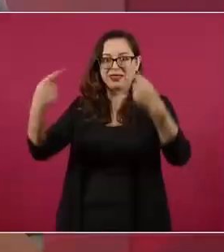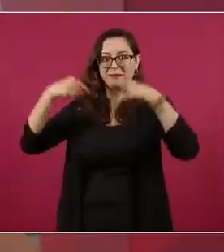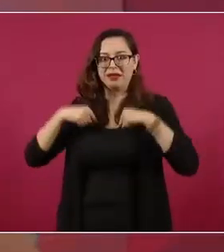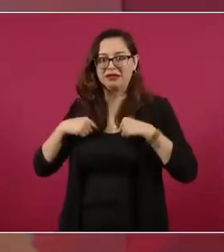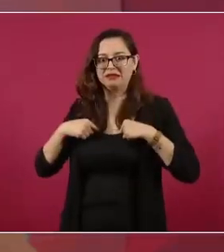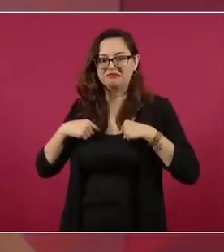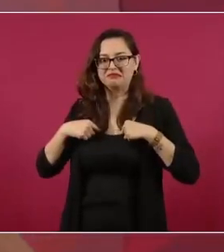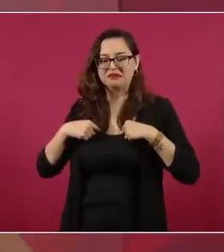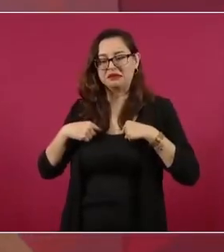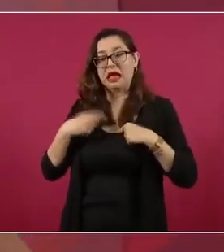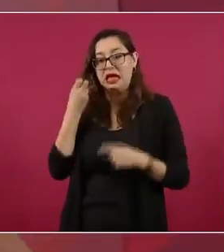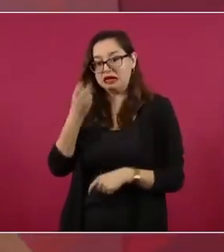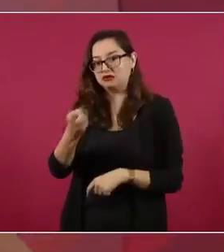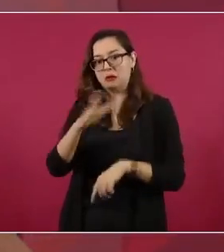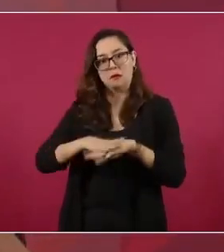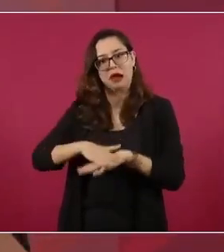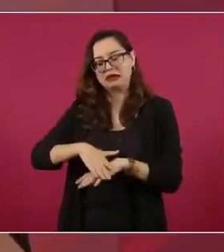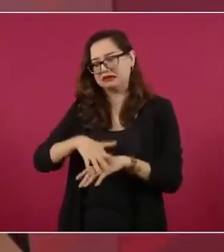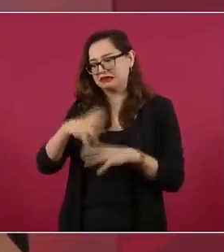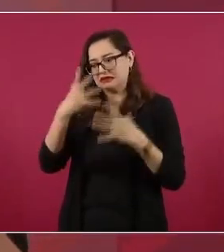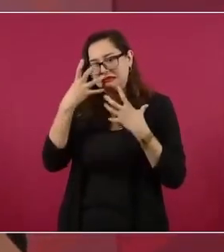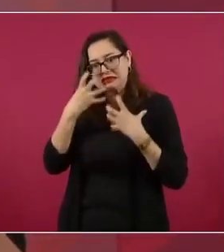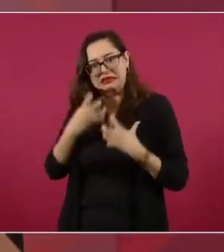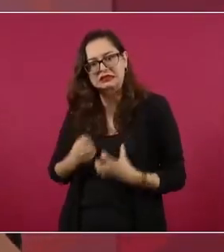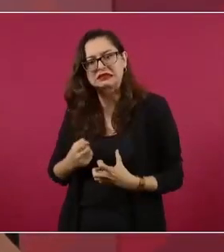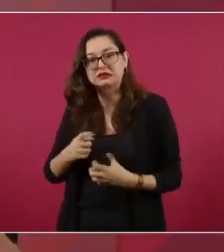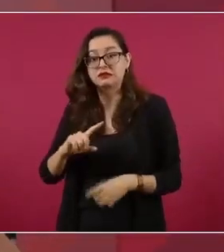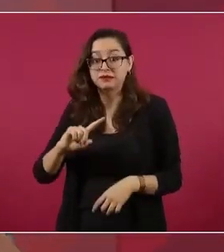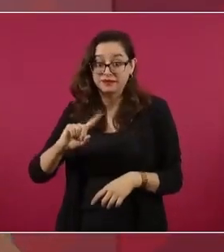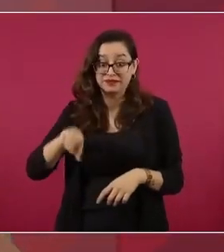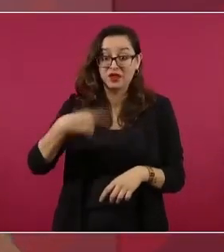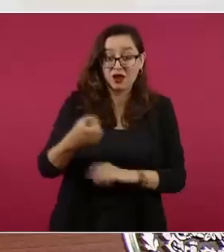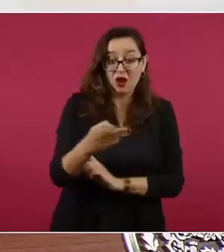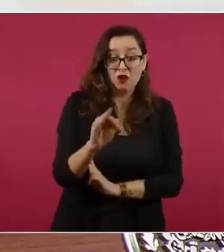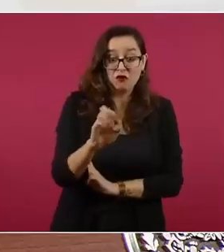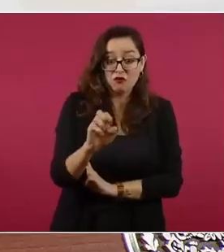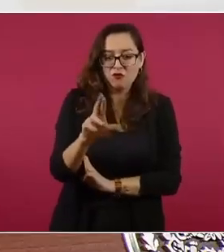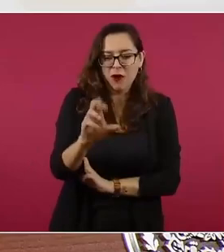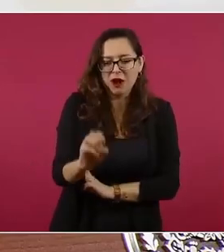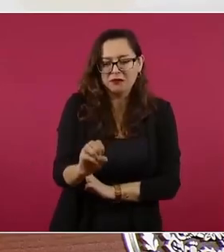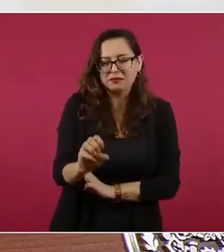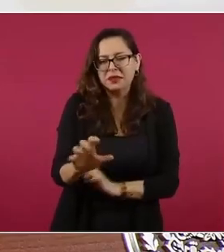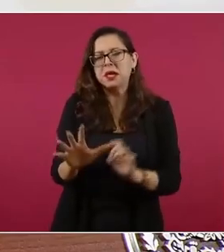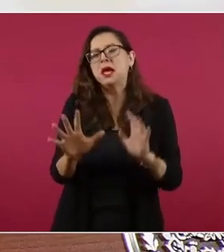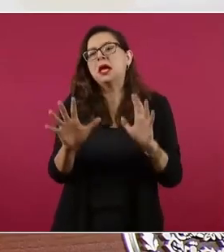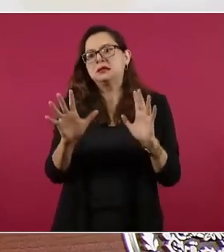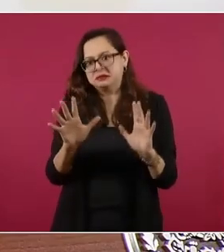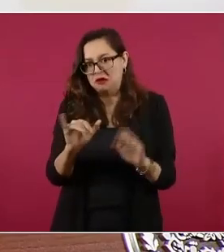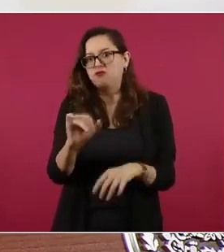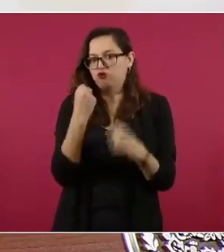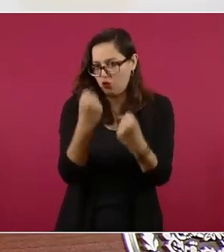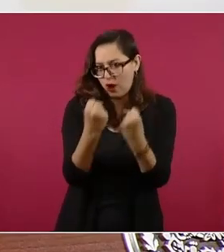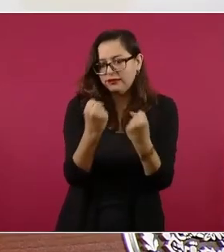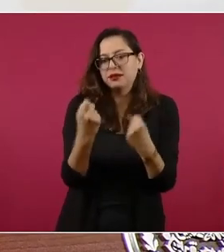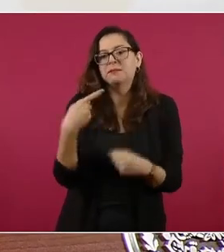Lo otro era una cosa política,